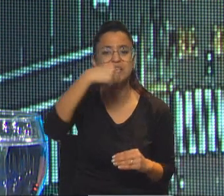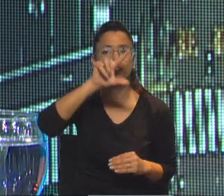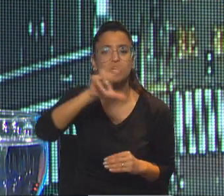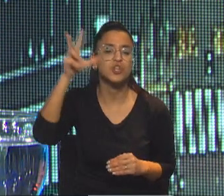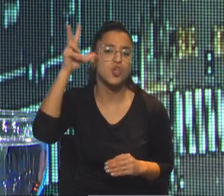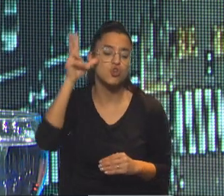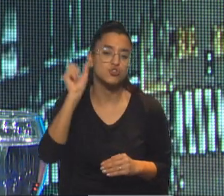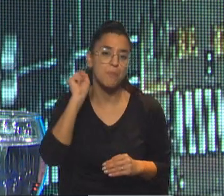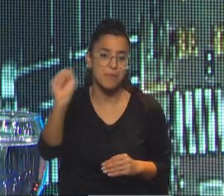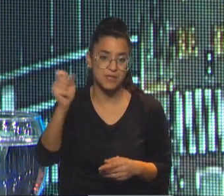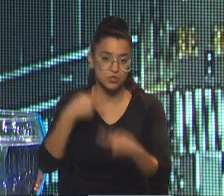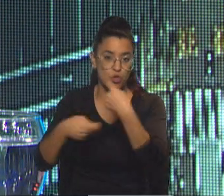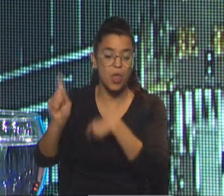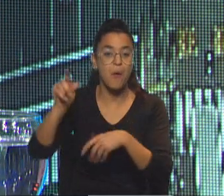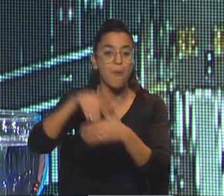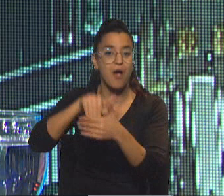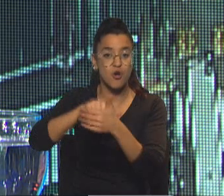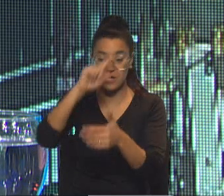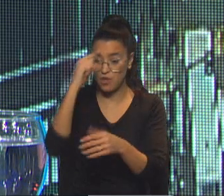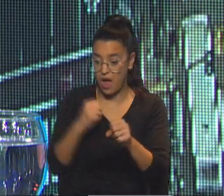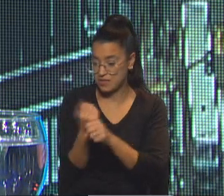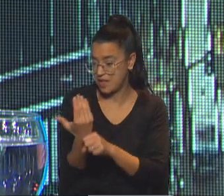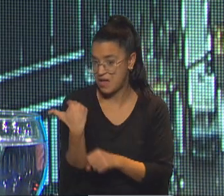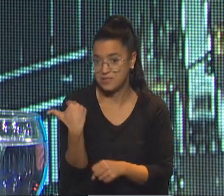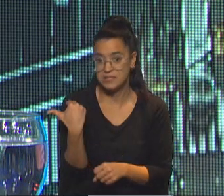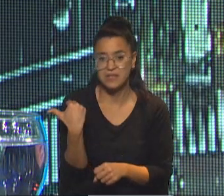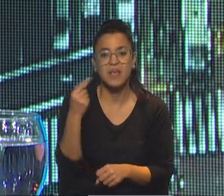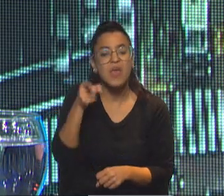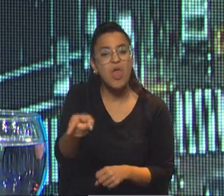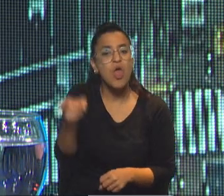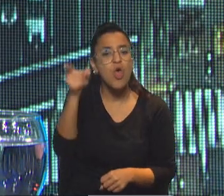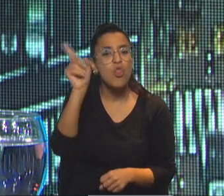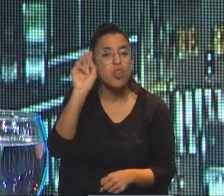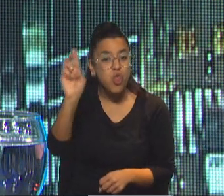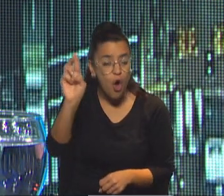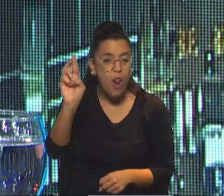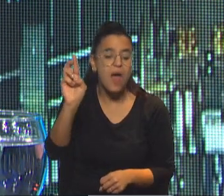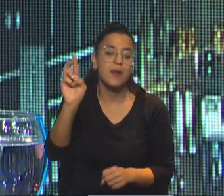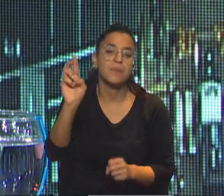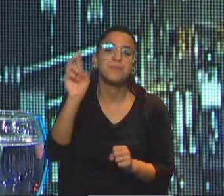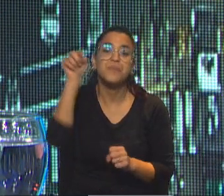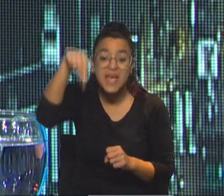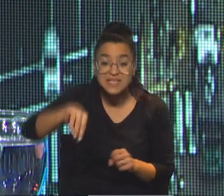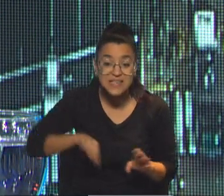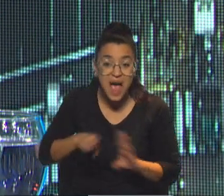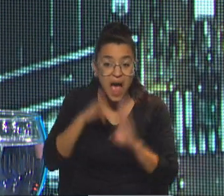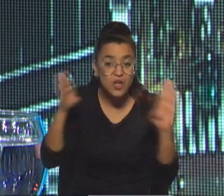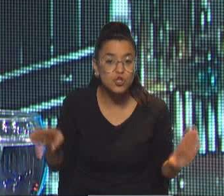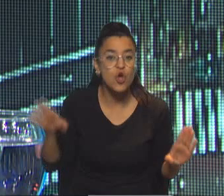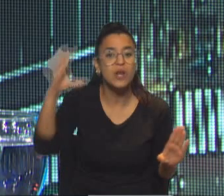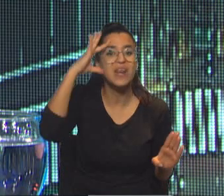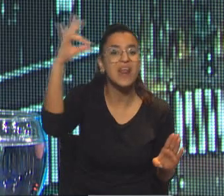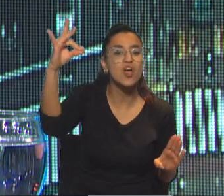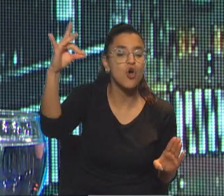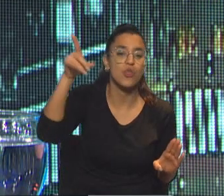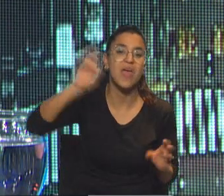pesos tipo de cambio vendedor del Banco Nación hasta el día de ayer. Ese dólar, sin embargo, garantiza que este año vamos a tener récord de